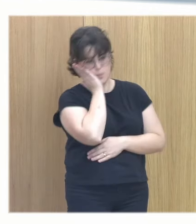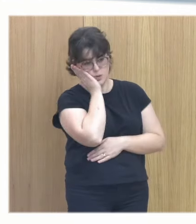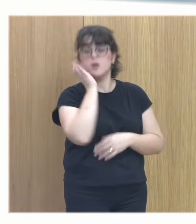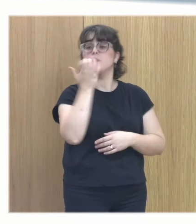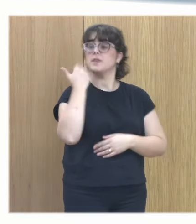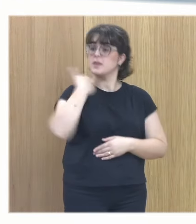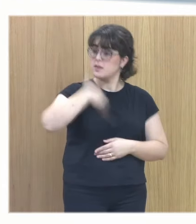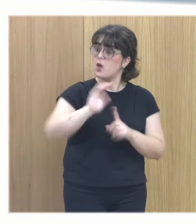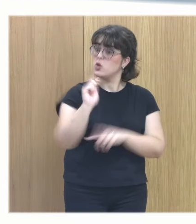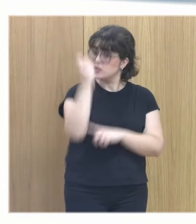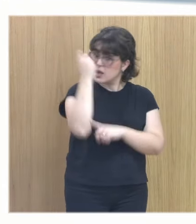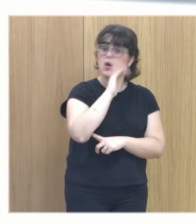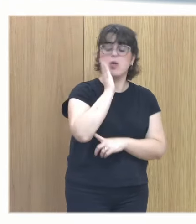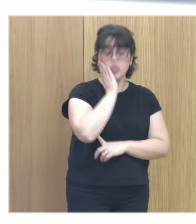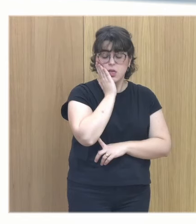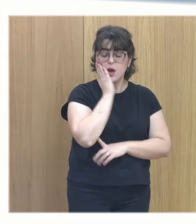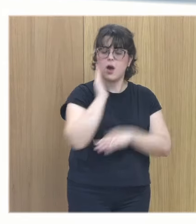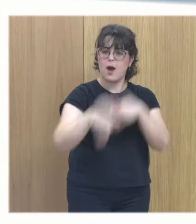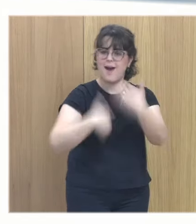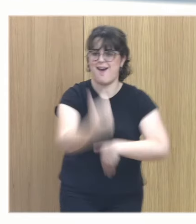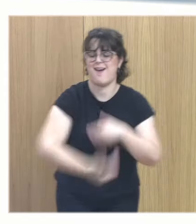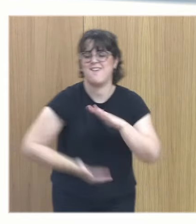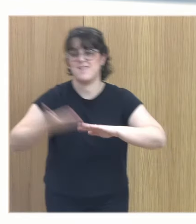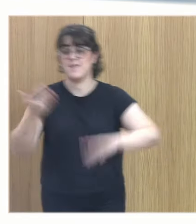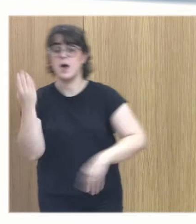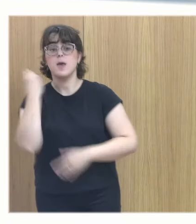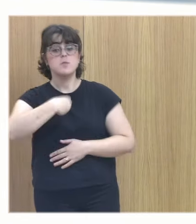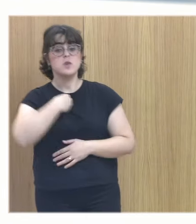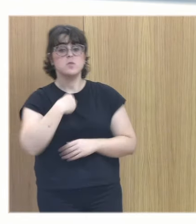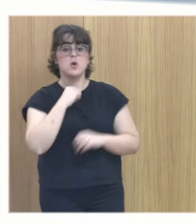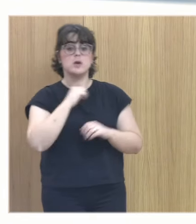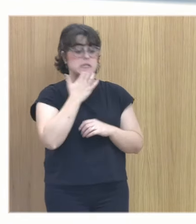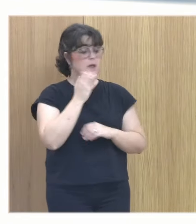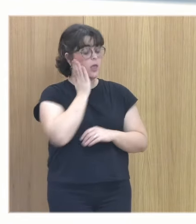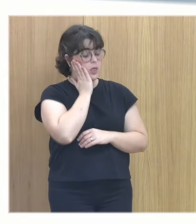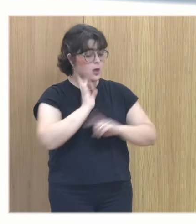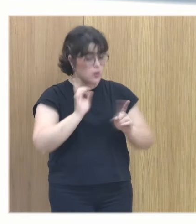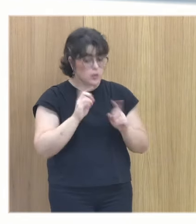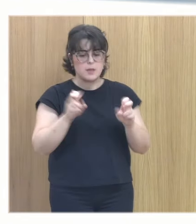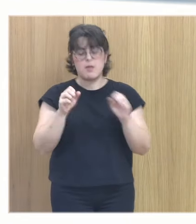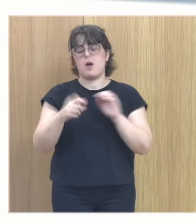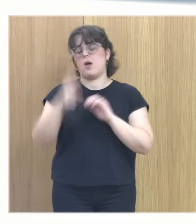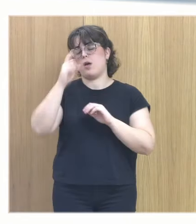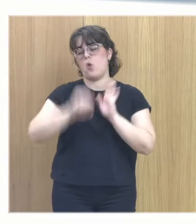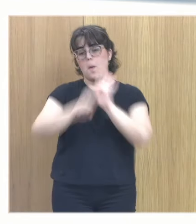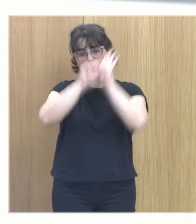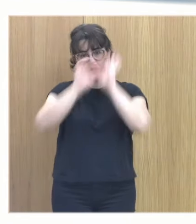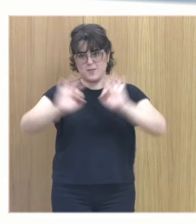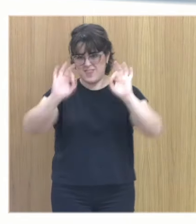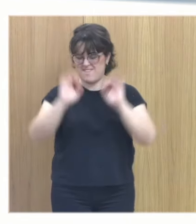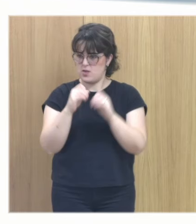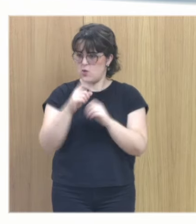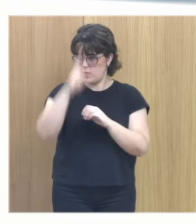todo lo demás empieza a funcionar pero hasta que no consigo que las personas duerman no empiezo con el trabajo sobre el trauma y este es como un